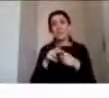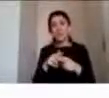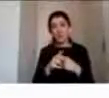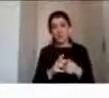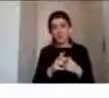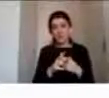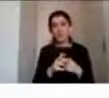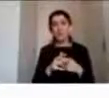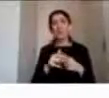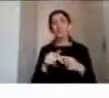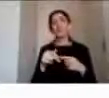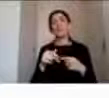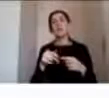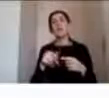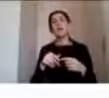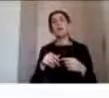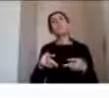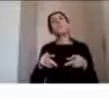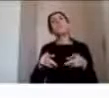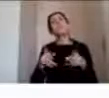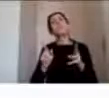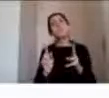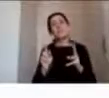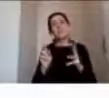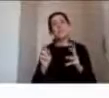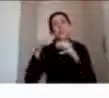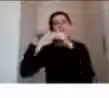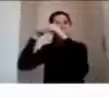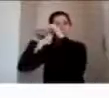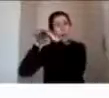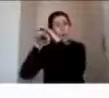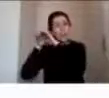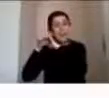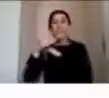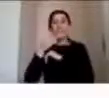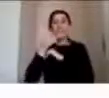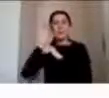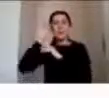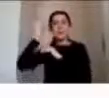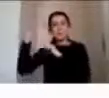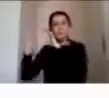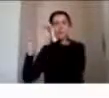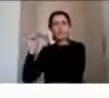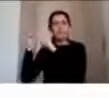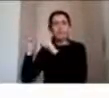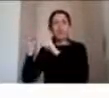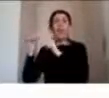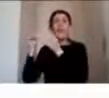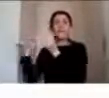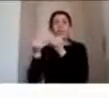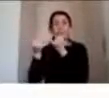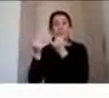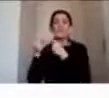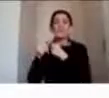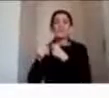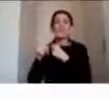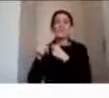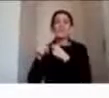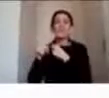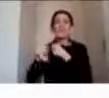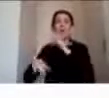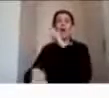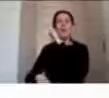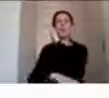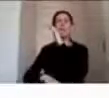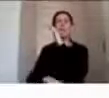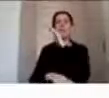que podamos ir almacenando y recuperando información que resulta ser la base del aprendizaje acá habría una mayor